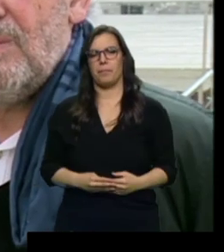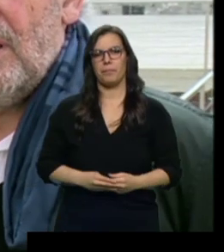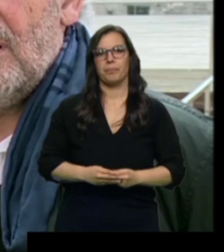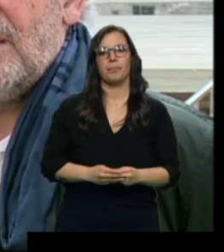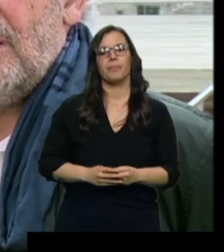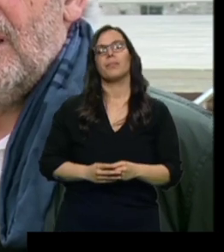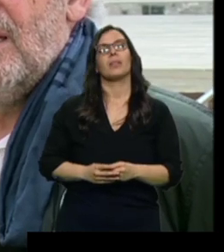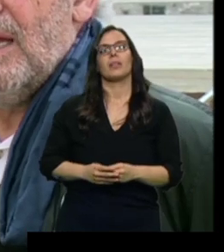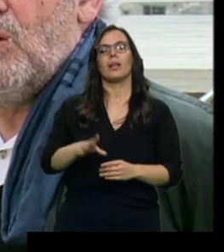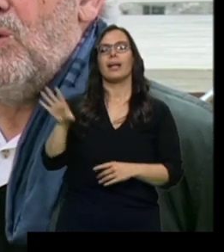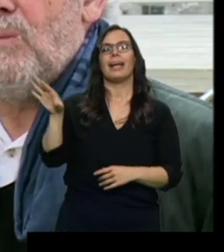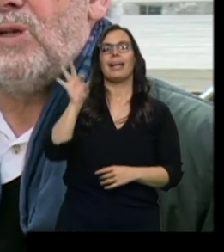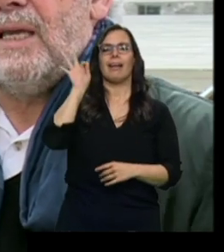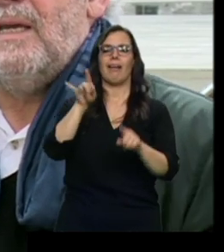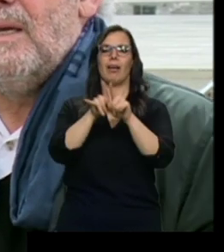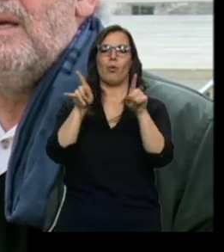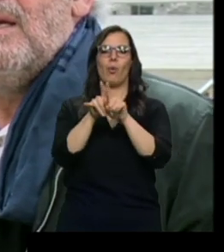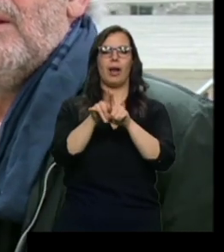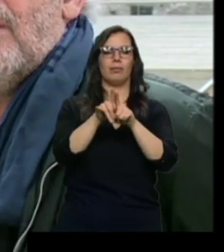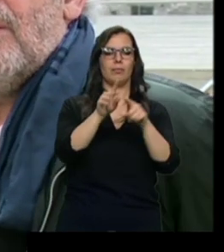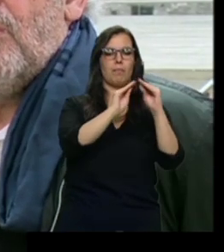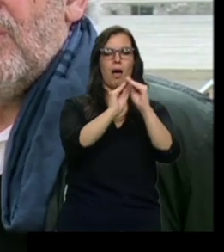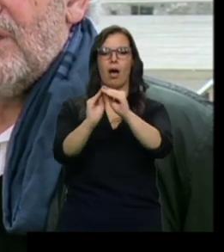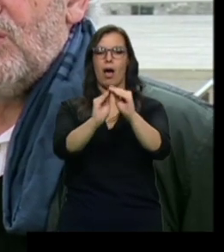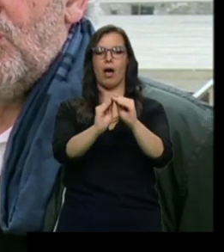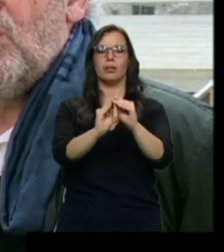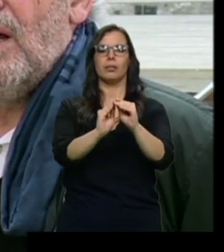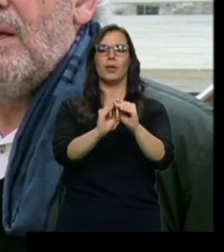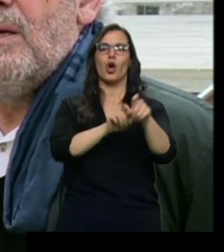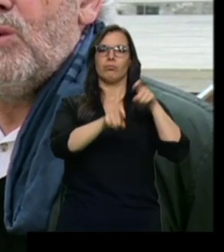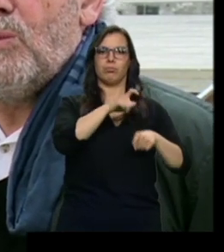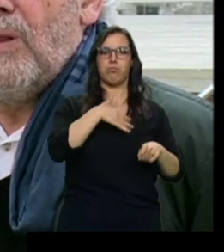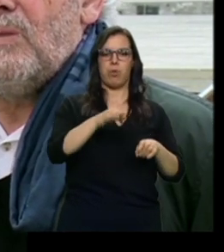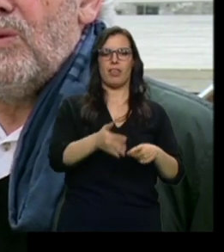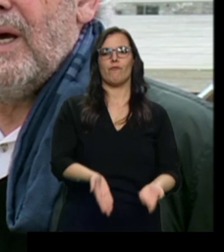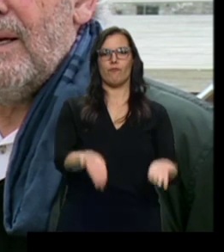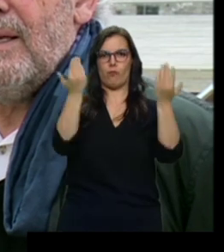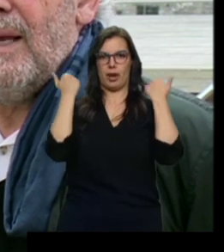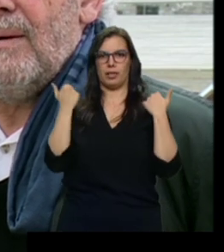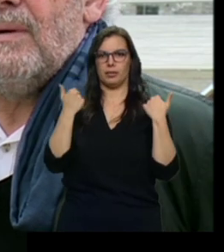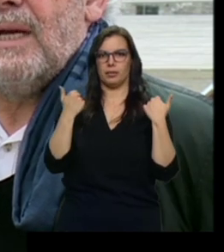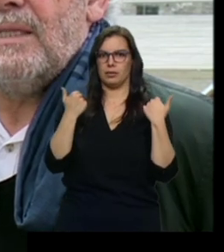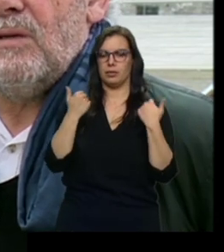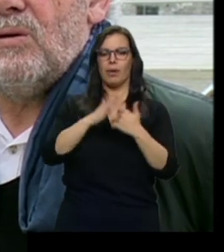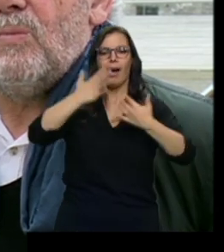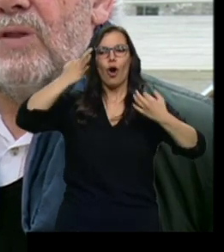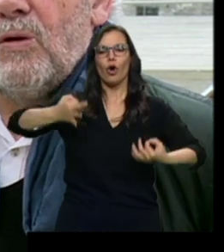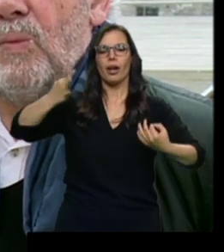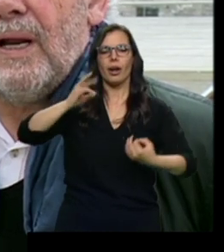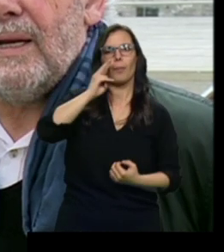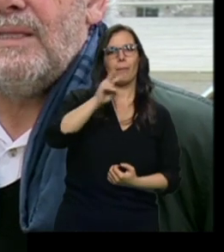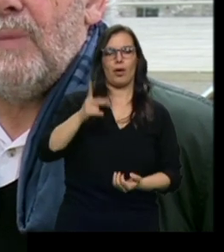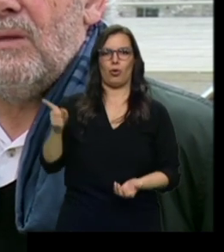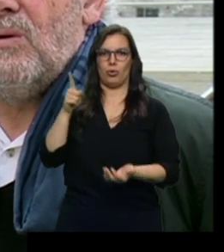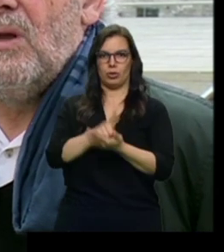reversible. Es decir, que lo que hoy vemos aquí, en función de esa estructura, se pudo desmontar y el castillo podía